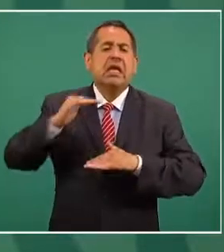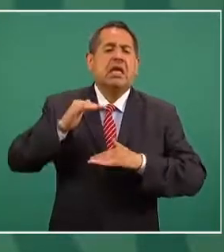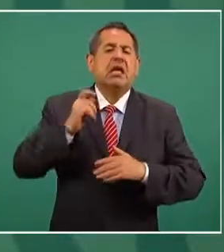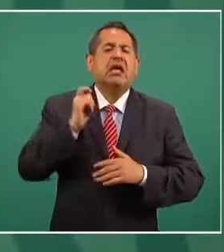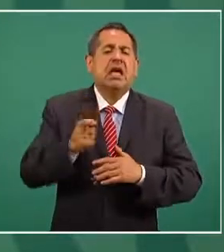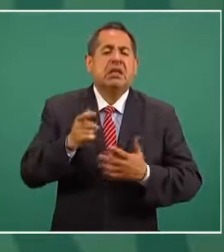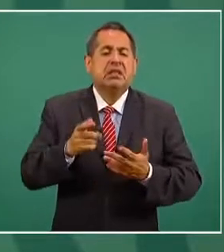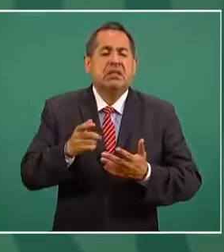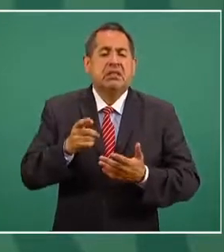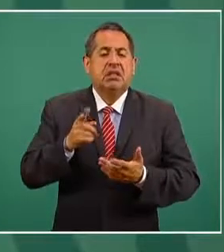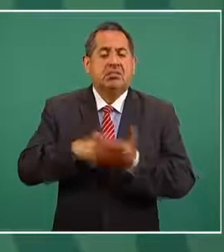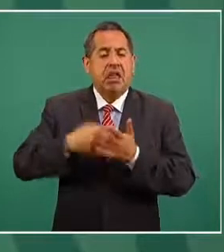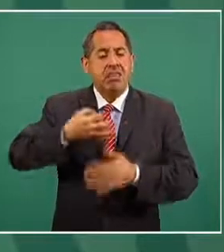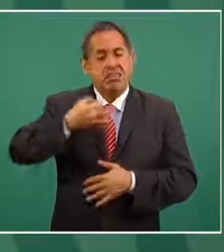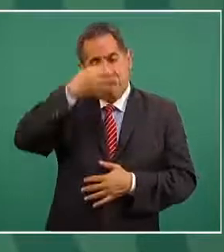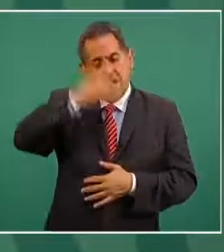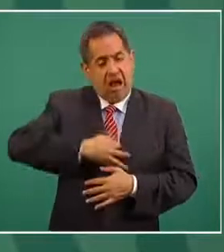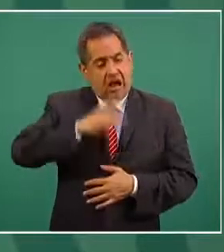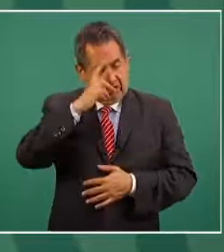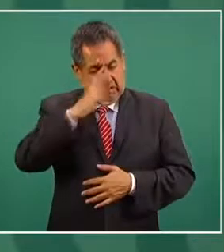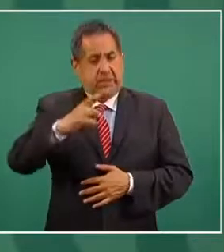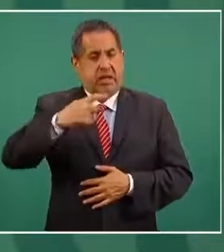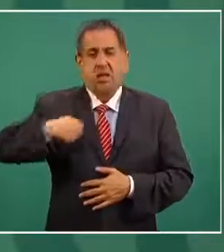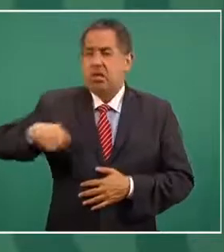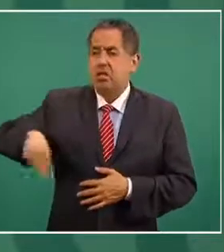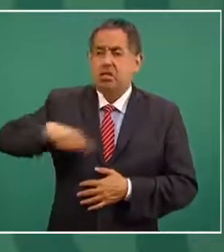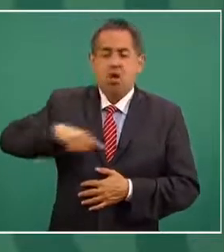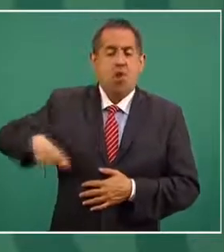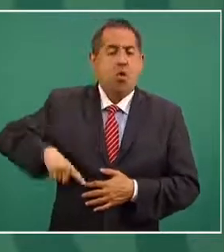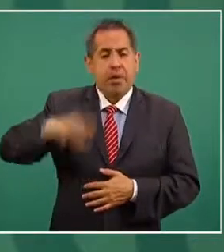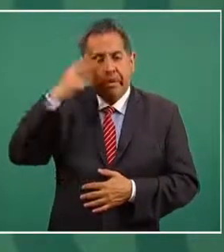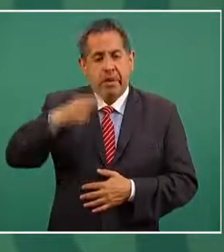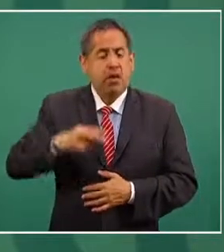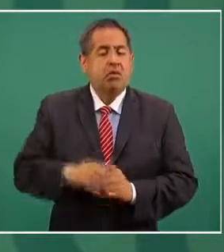está la dignidad del gobierno